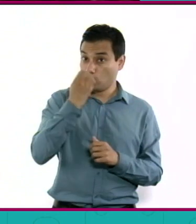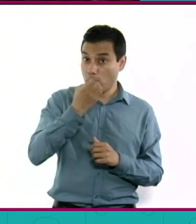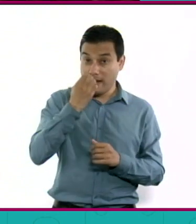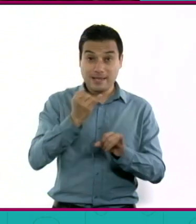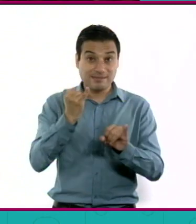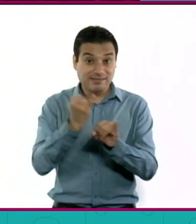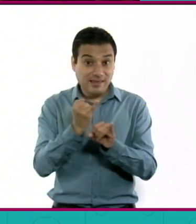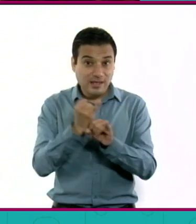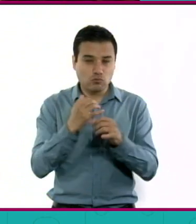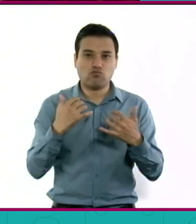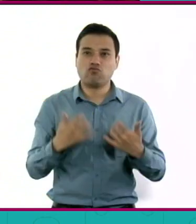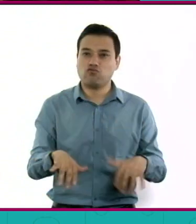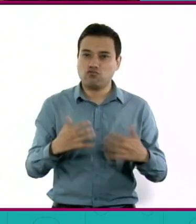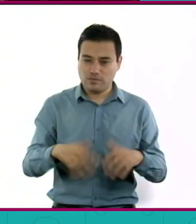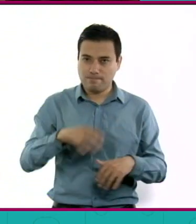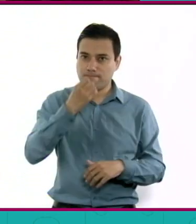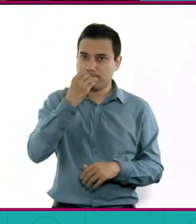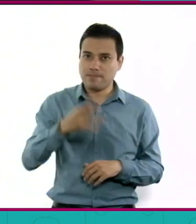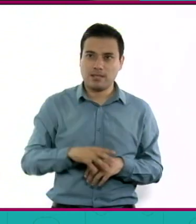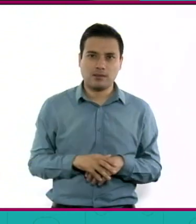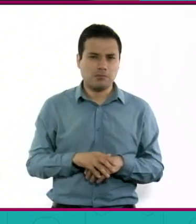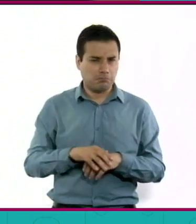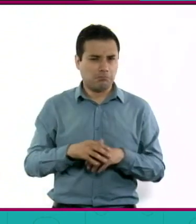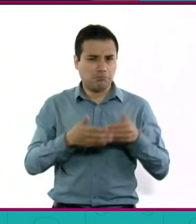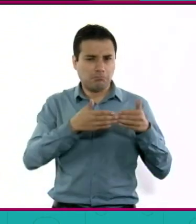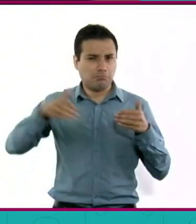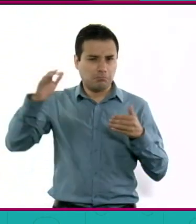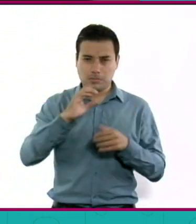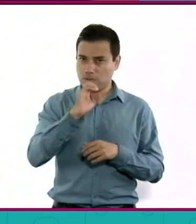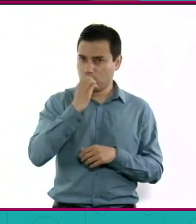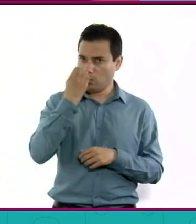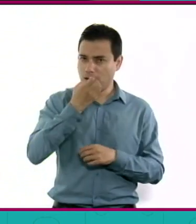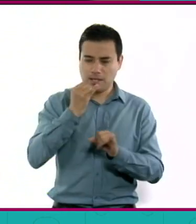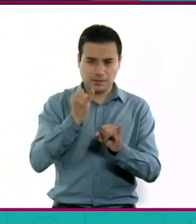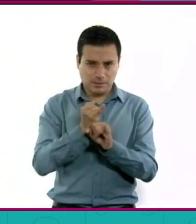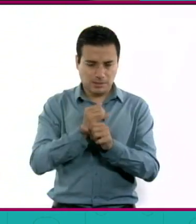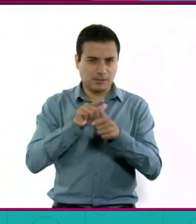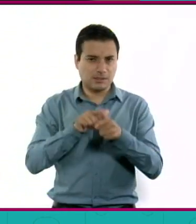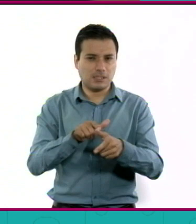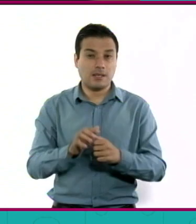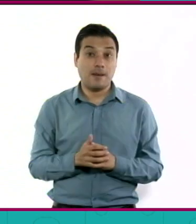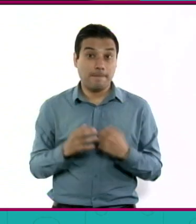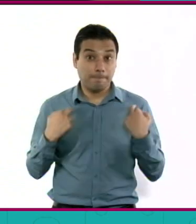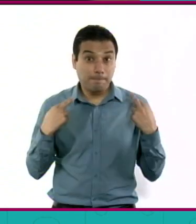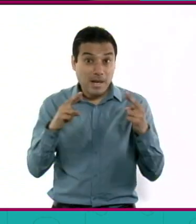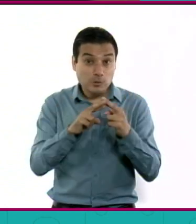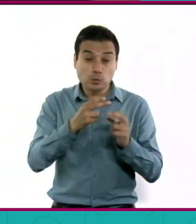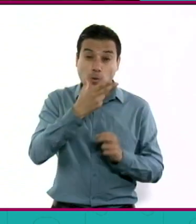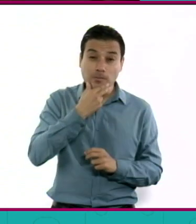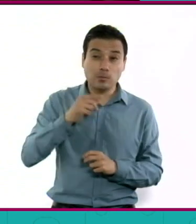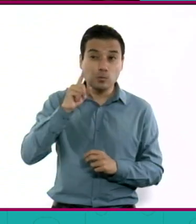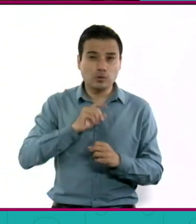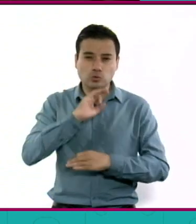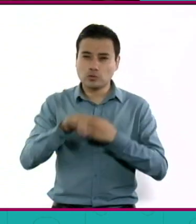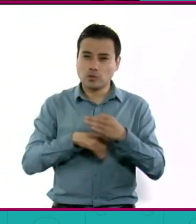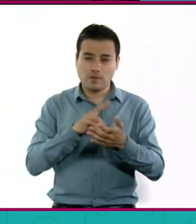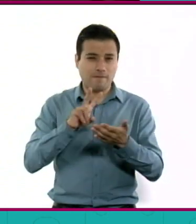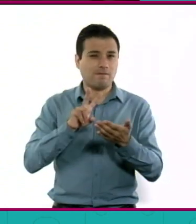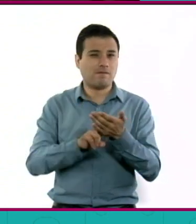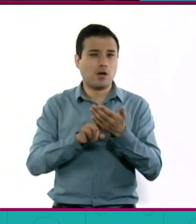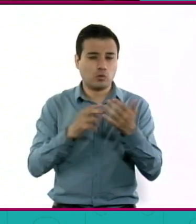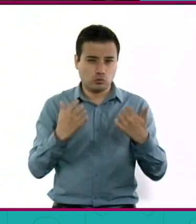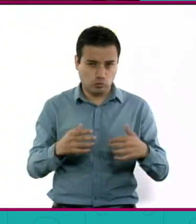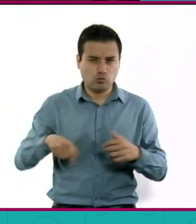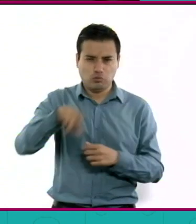va a quedar, que es una maravilla, nuestros maestros y maestras son una joya, han estado ahí al lado, igual que ustedes,